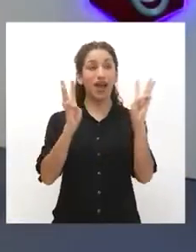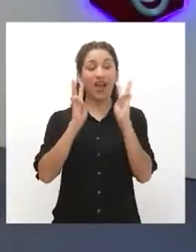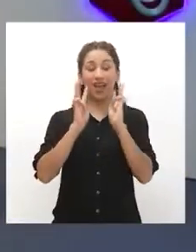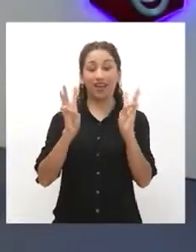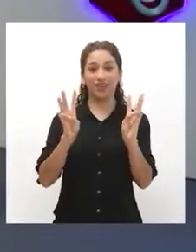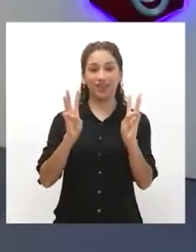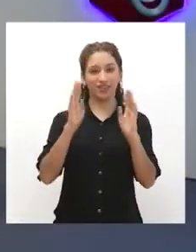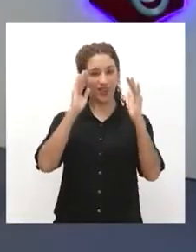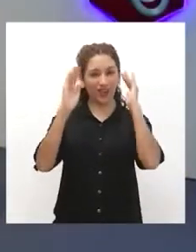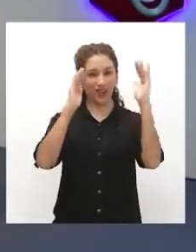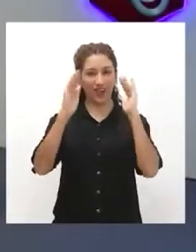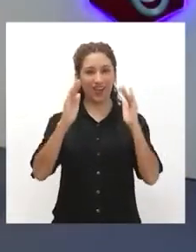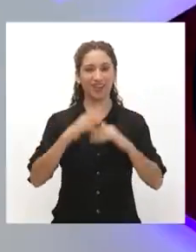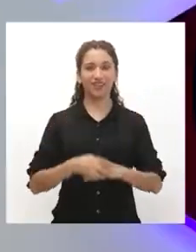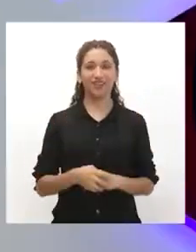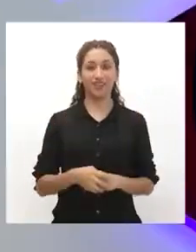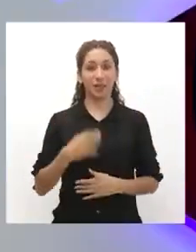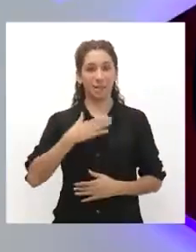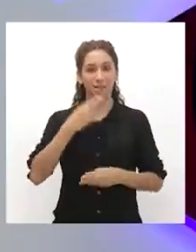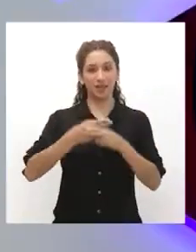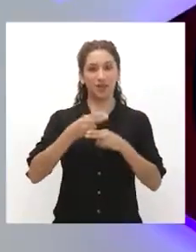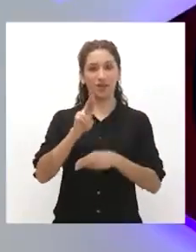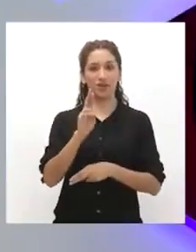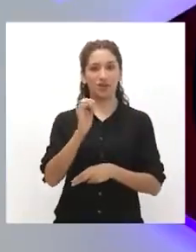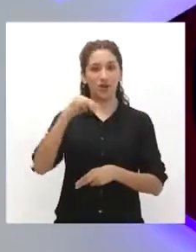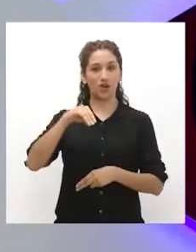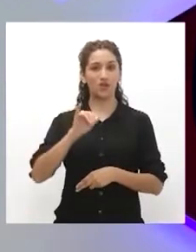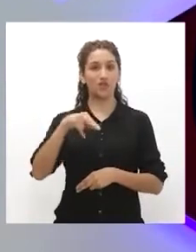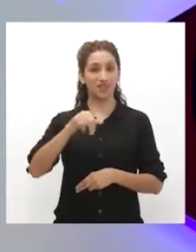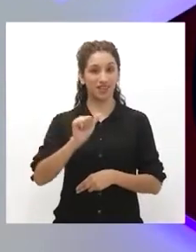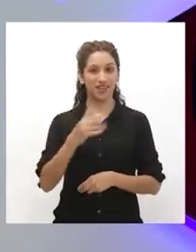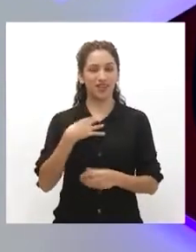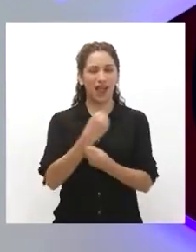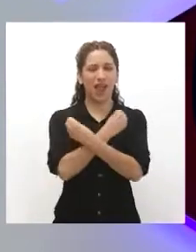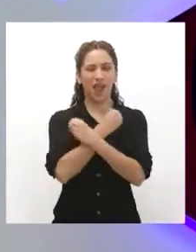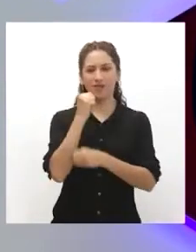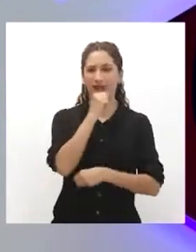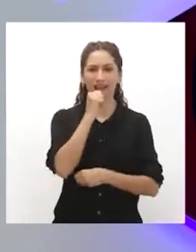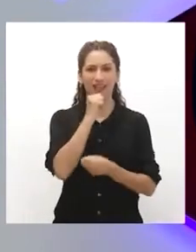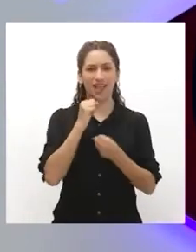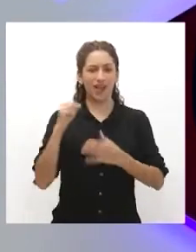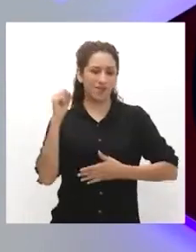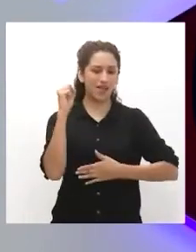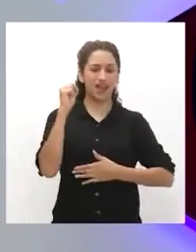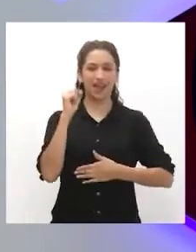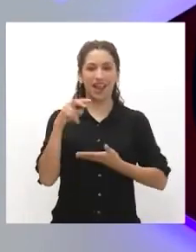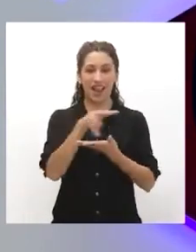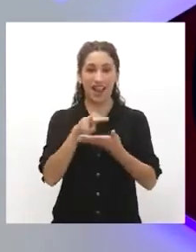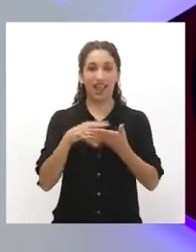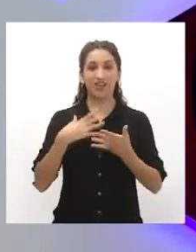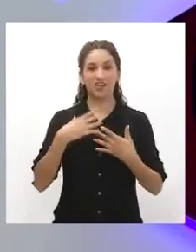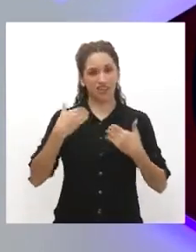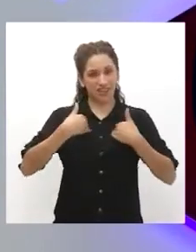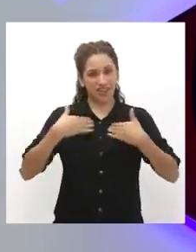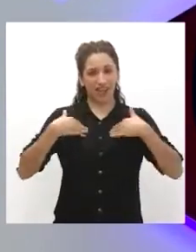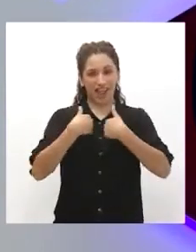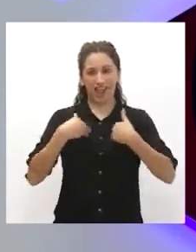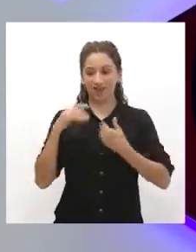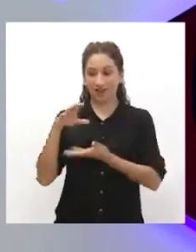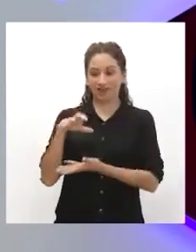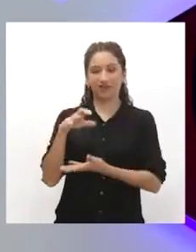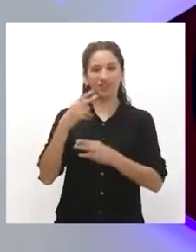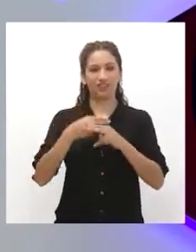¡Guau! ¡Hola! Hola Mi nombre es Romina, amo cantar, bailar y leer. Tengo una mascota que se llama